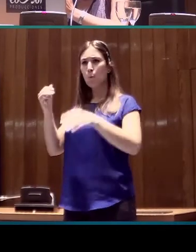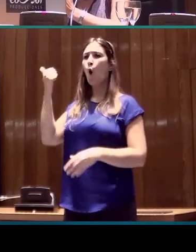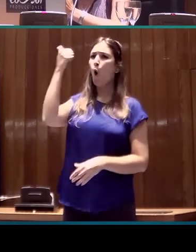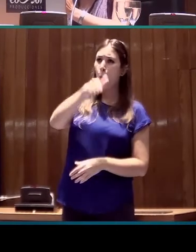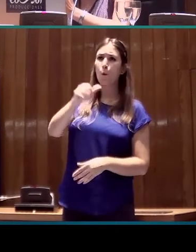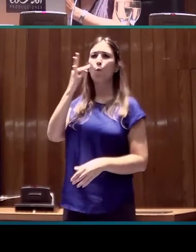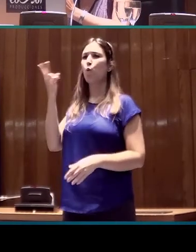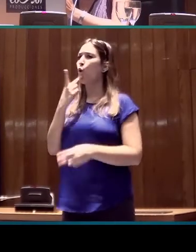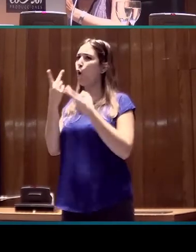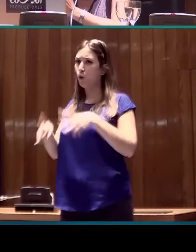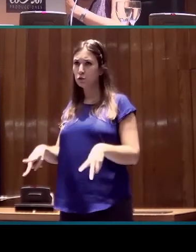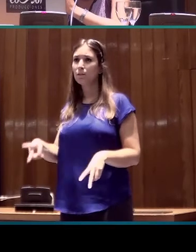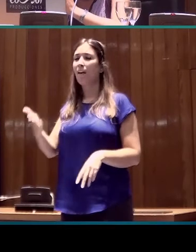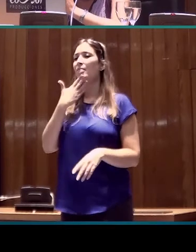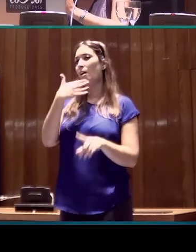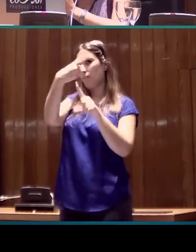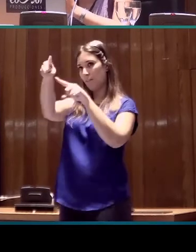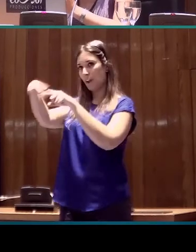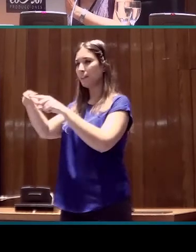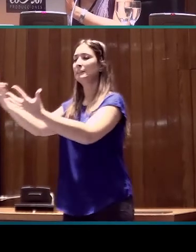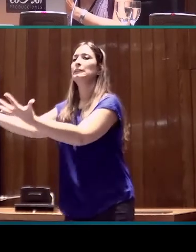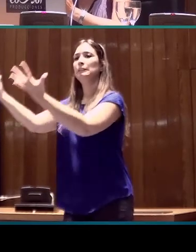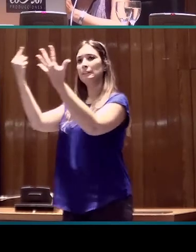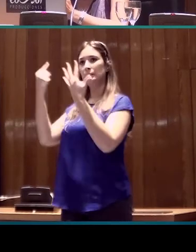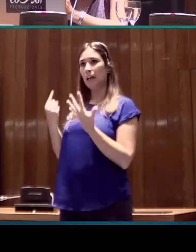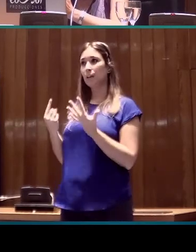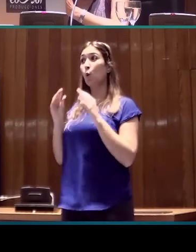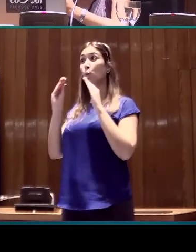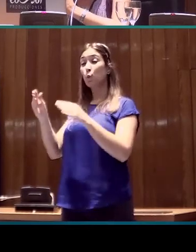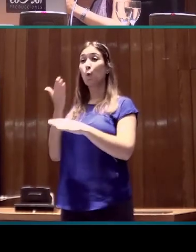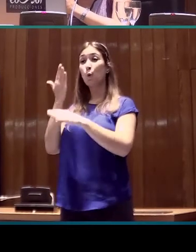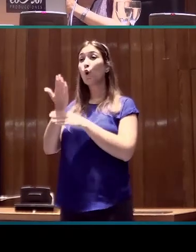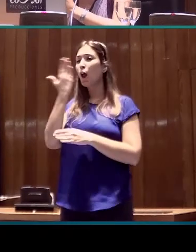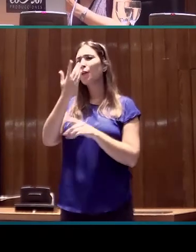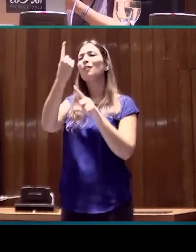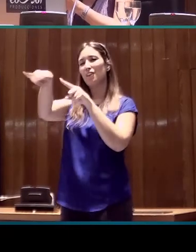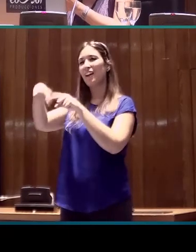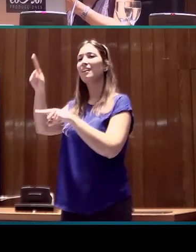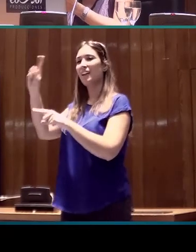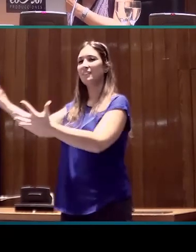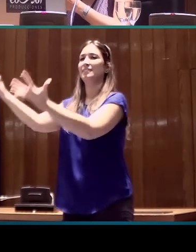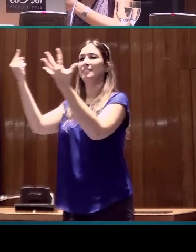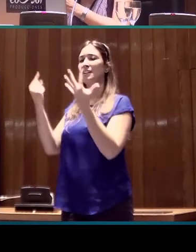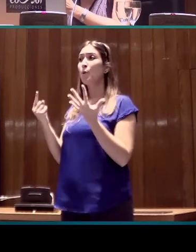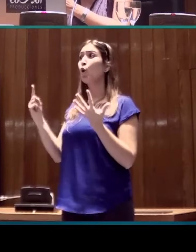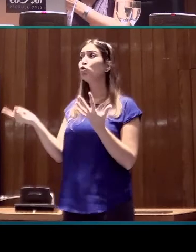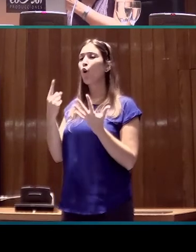mujeres de distintas edades, que habían ido a distintas escuelas, pero que estaban todos